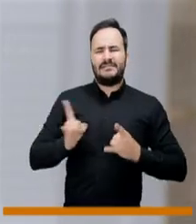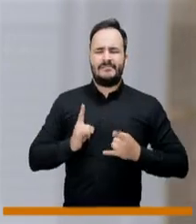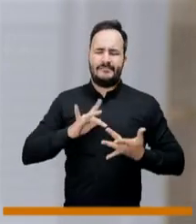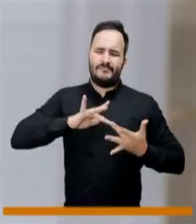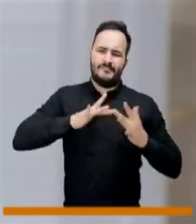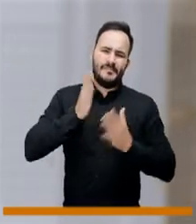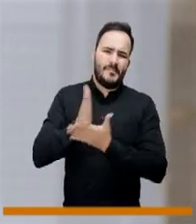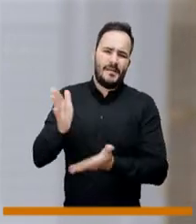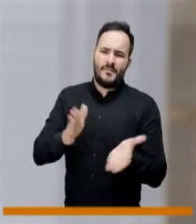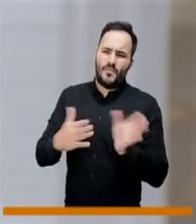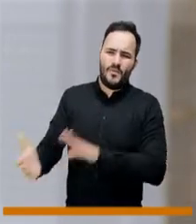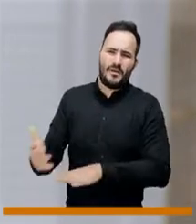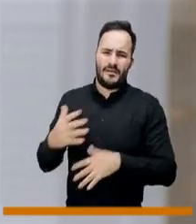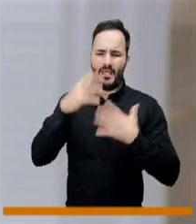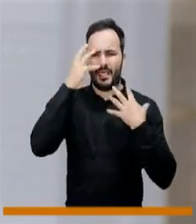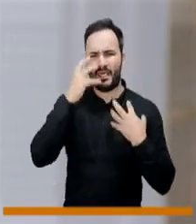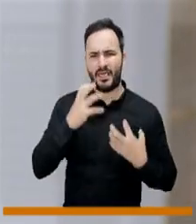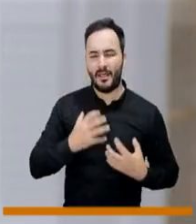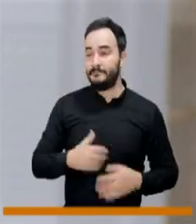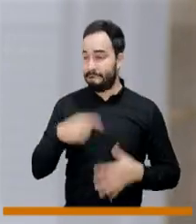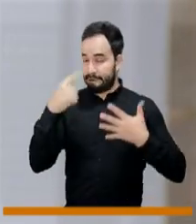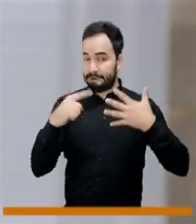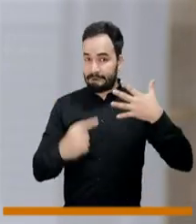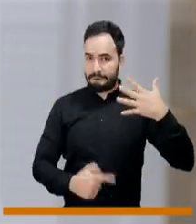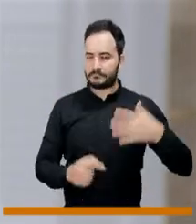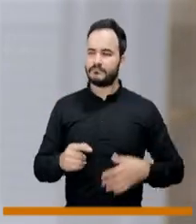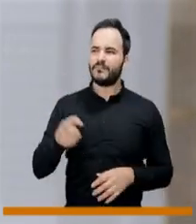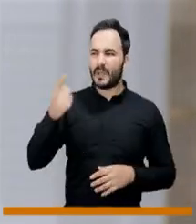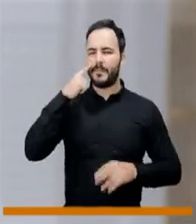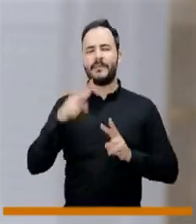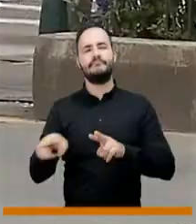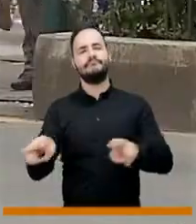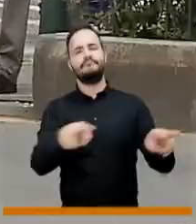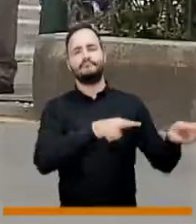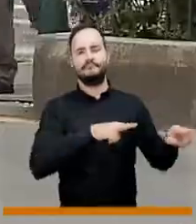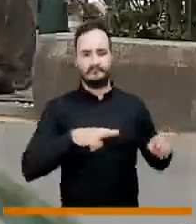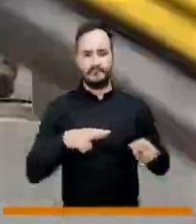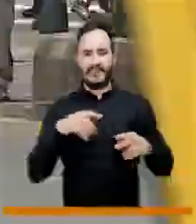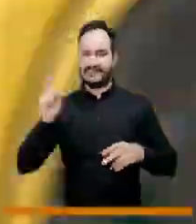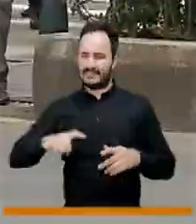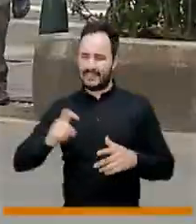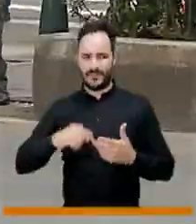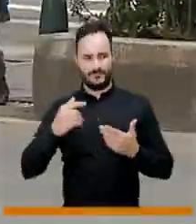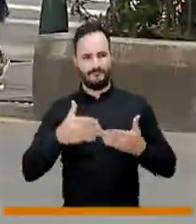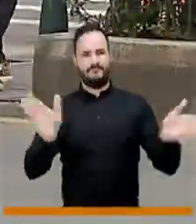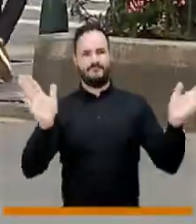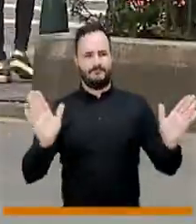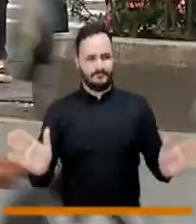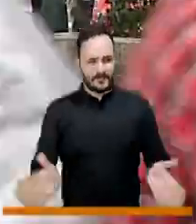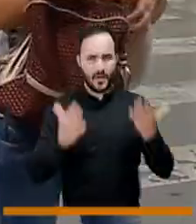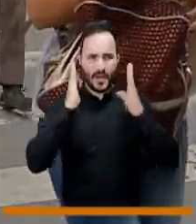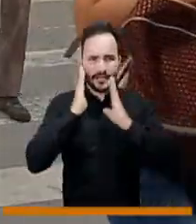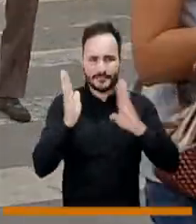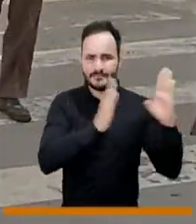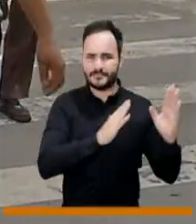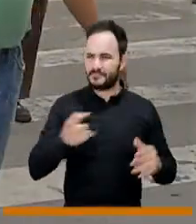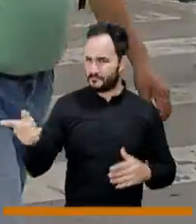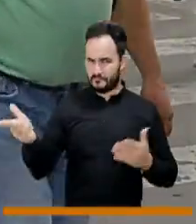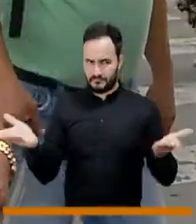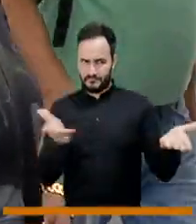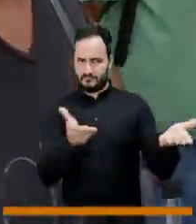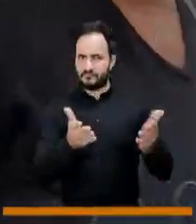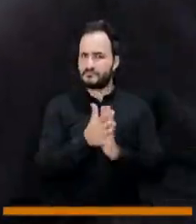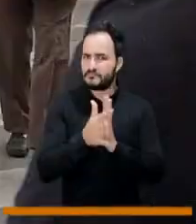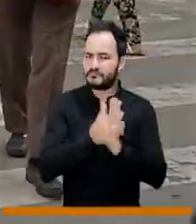ese impacto también ahora frente a todas esas ofertas que se deben abrir por parte del municipio para atender a la población? Yo me imagino,